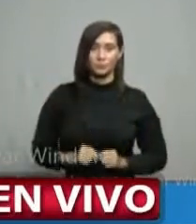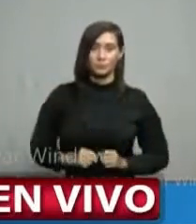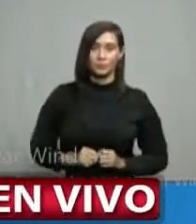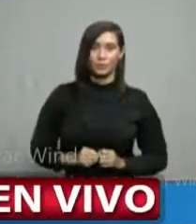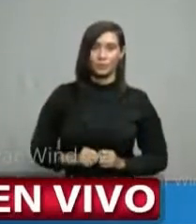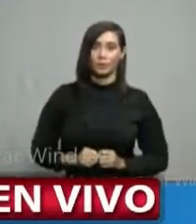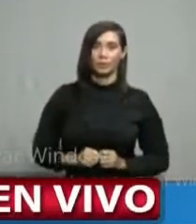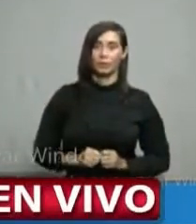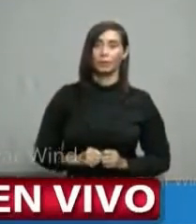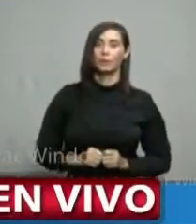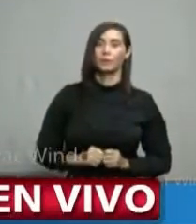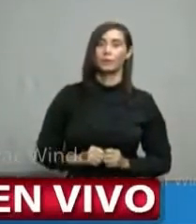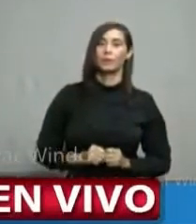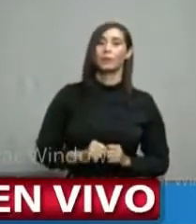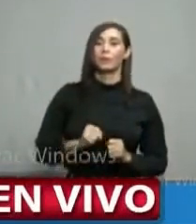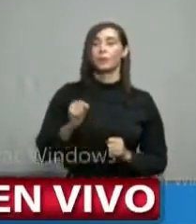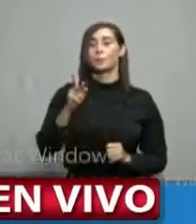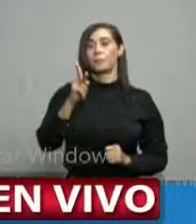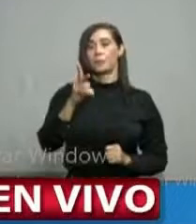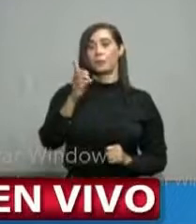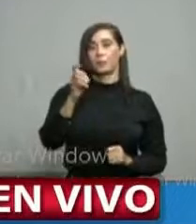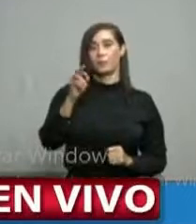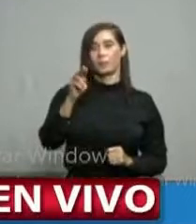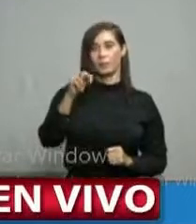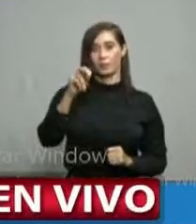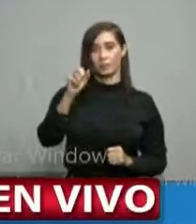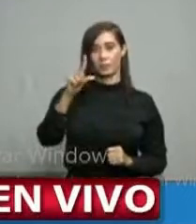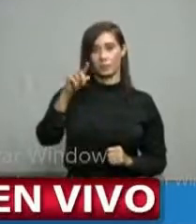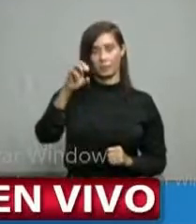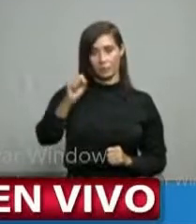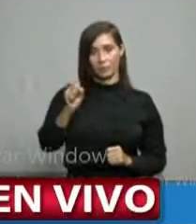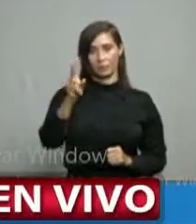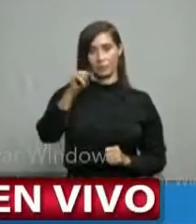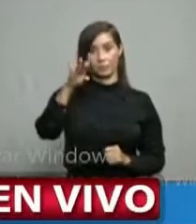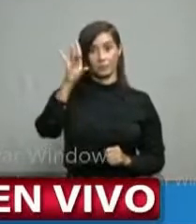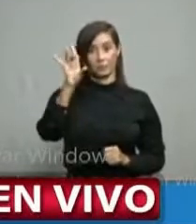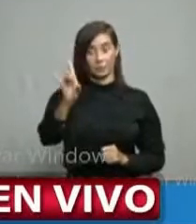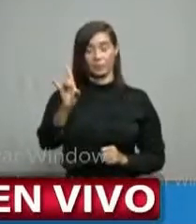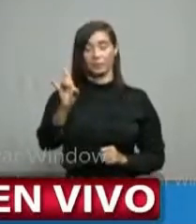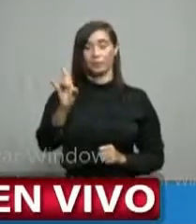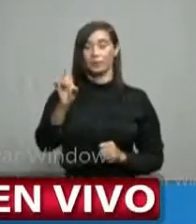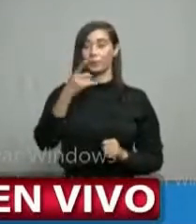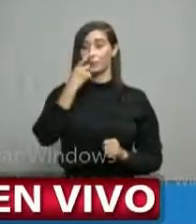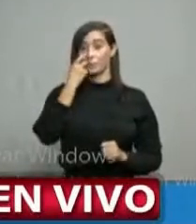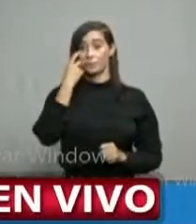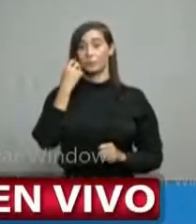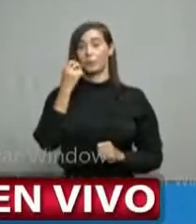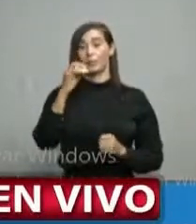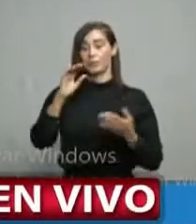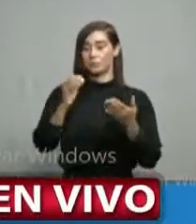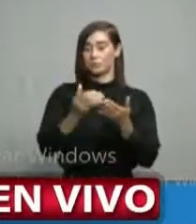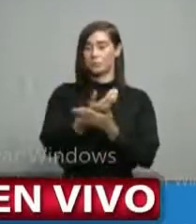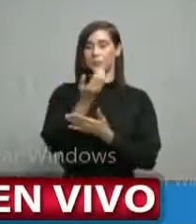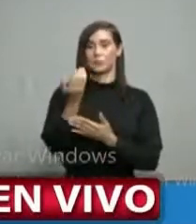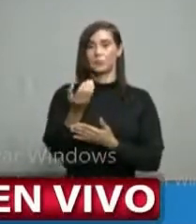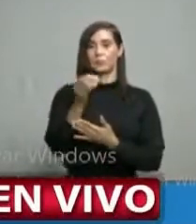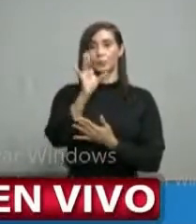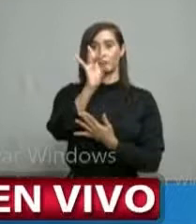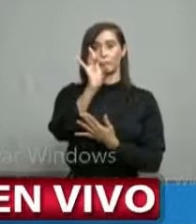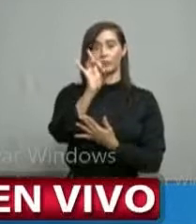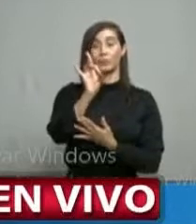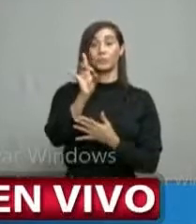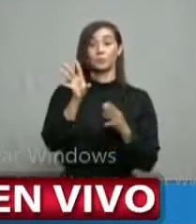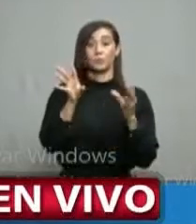Pedernales, 28 pruebas realizadas, 0 casos nuevos, 8